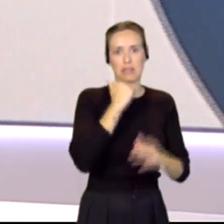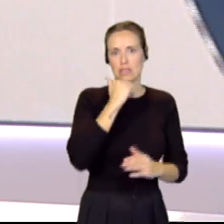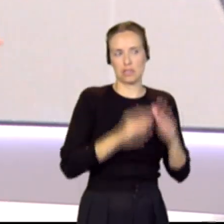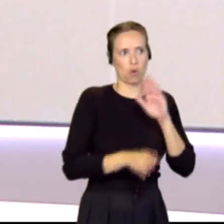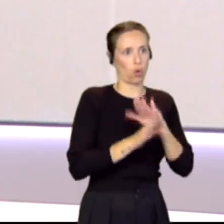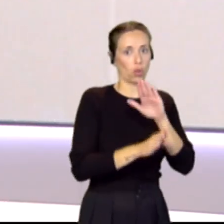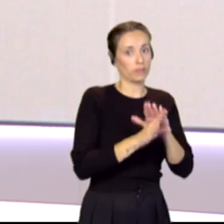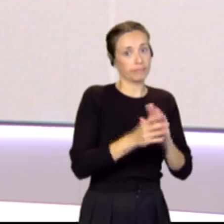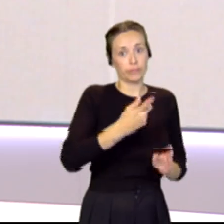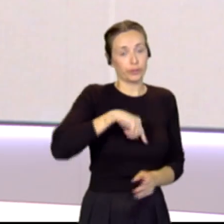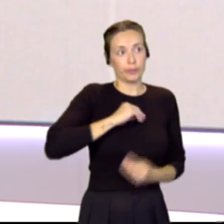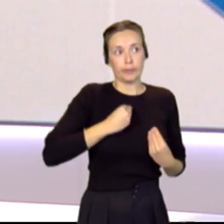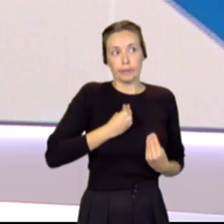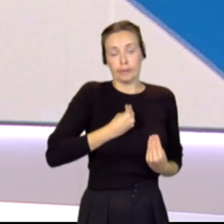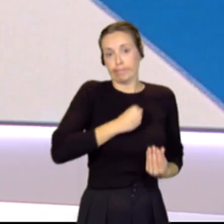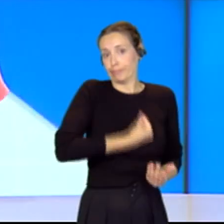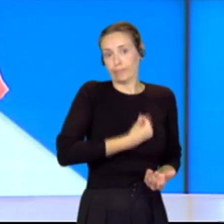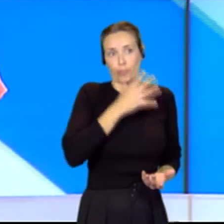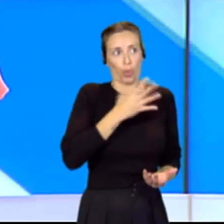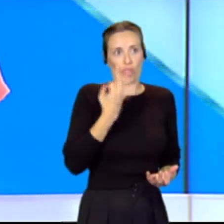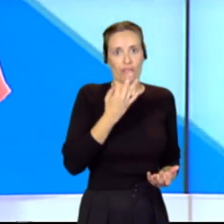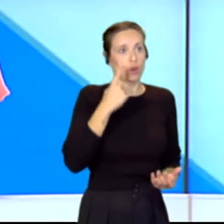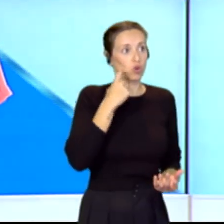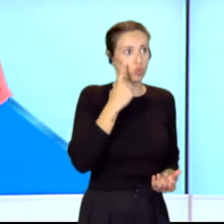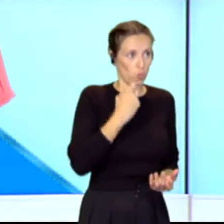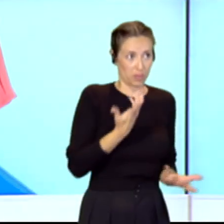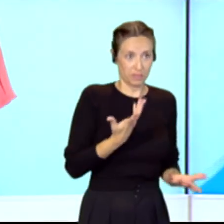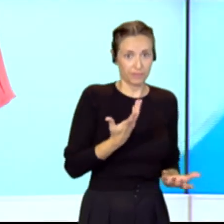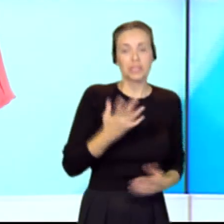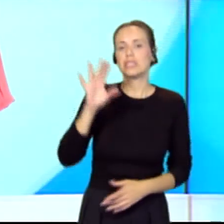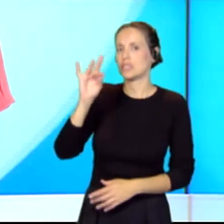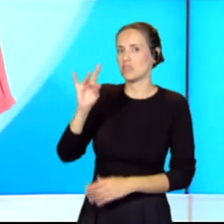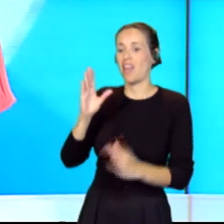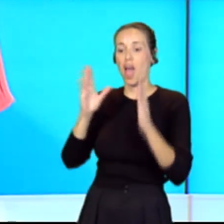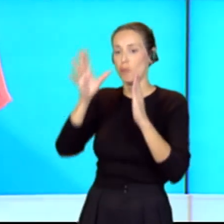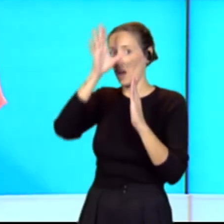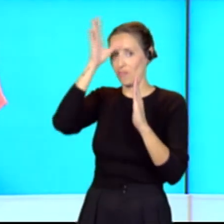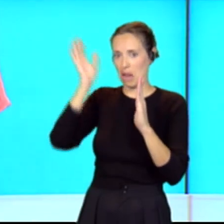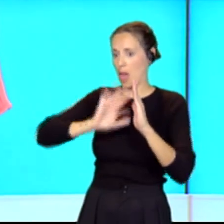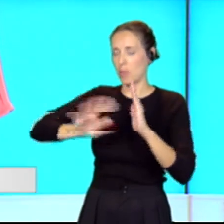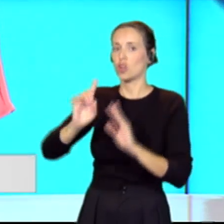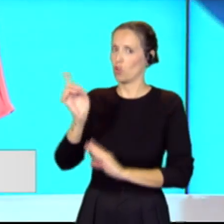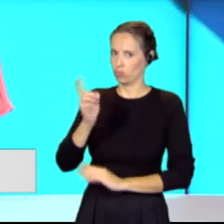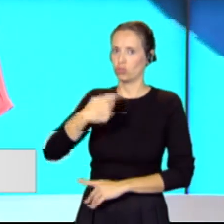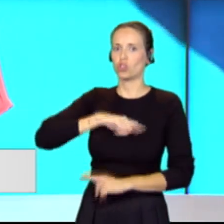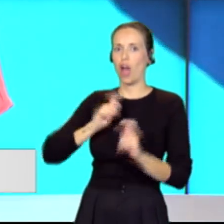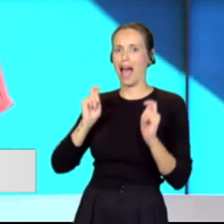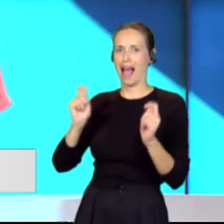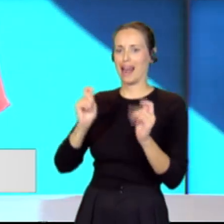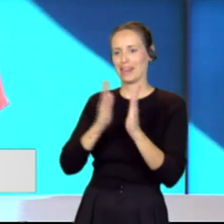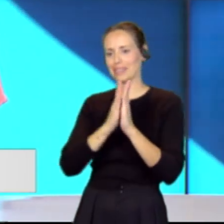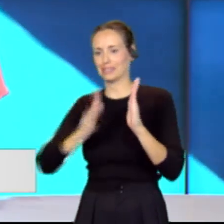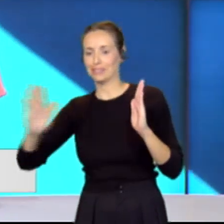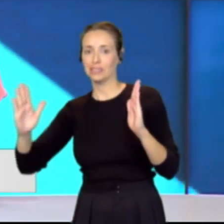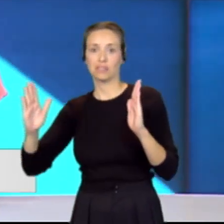Desgraciadamente nos vamos a tener que acostumbrar a esto, ¿no? Sí, además no se mantiene solamente para el verano. Como sabes, hemos extendido el periodo de alerta que va